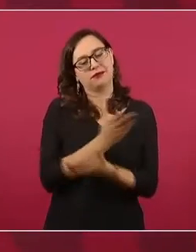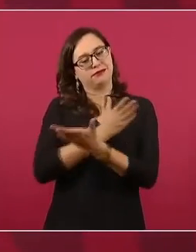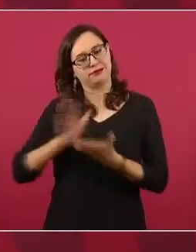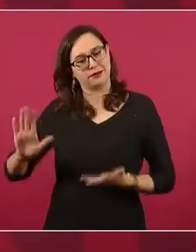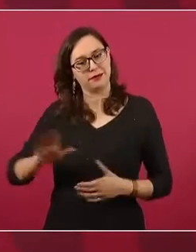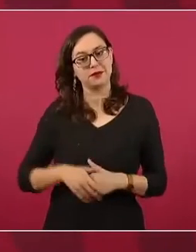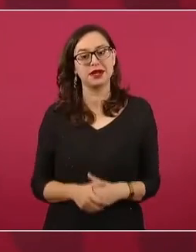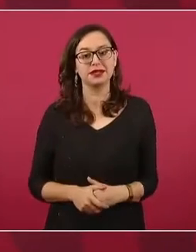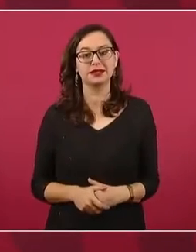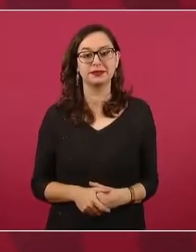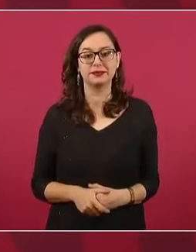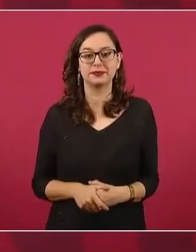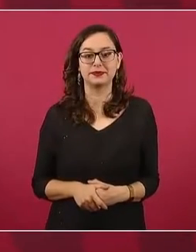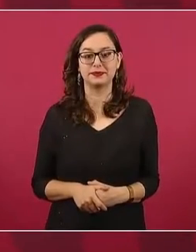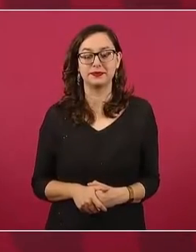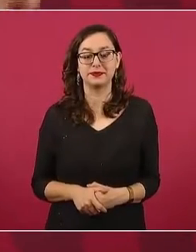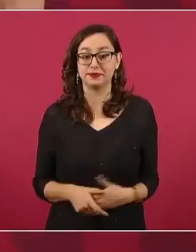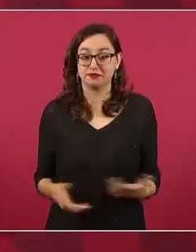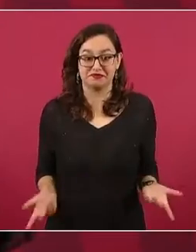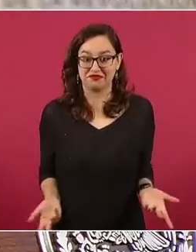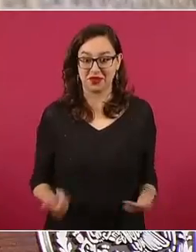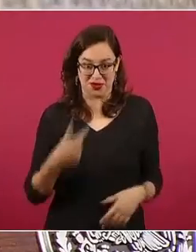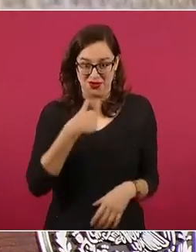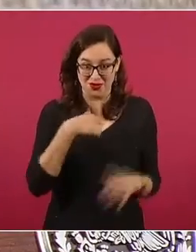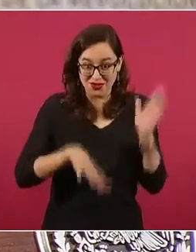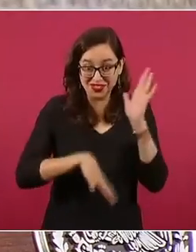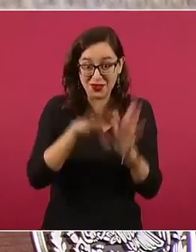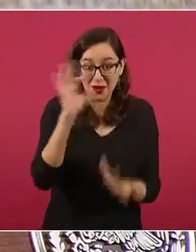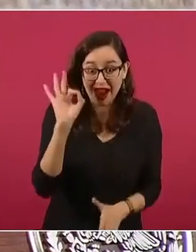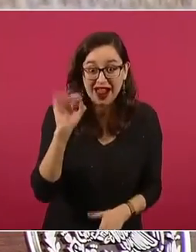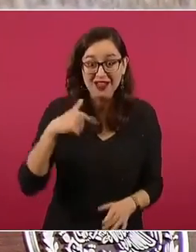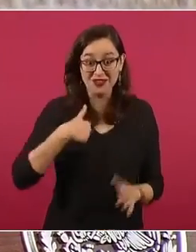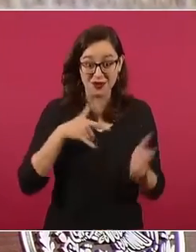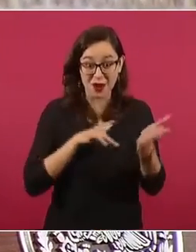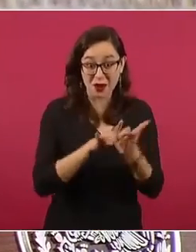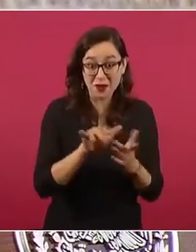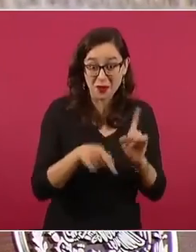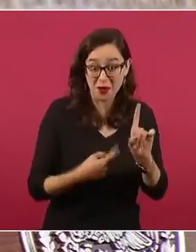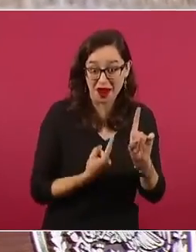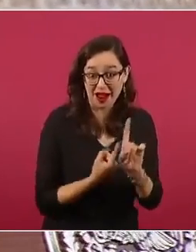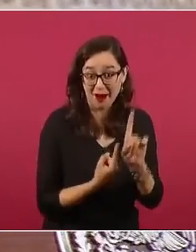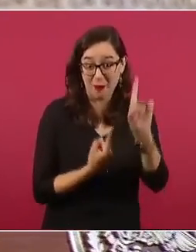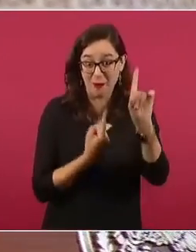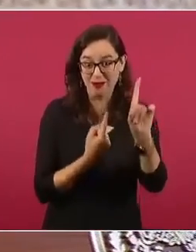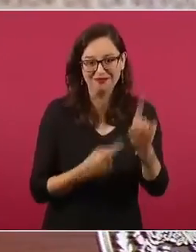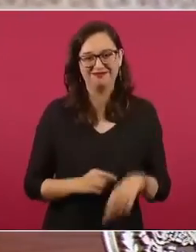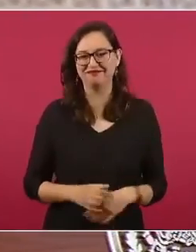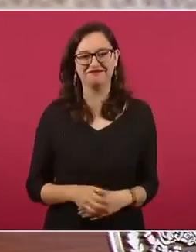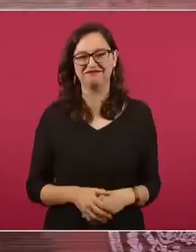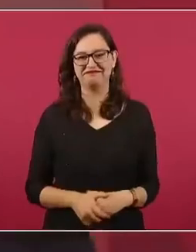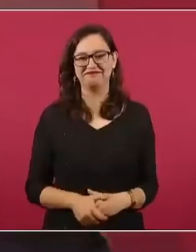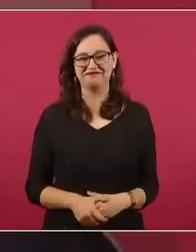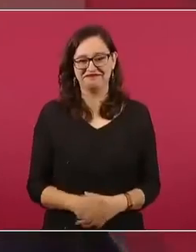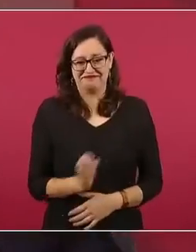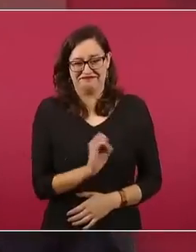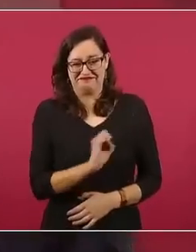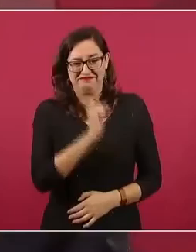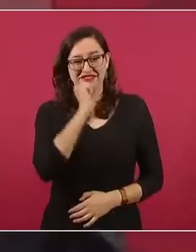No, ese es el cambio. ¿Y quién va a decidir? El pueblo,